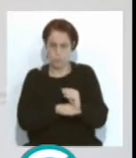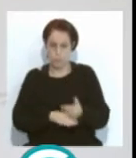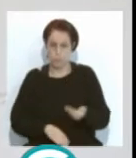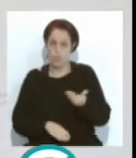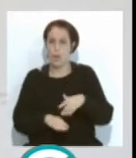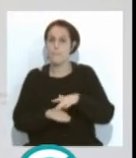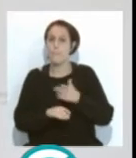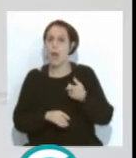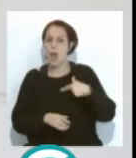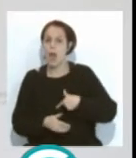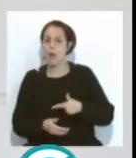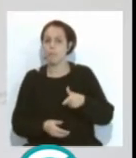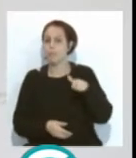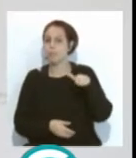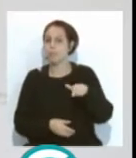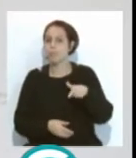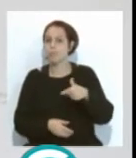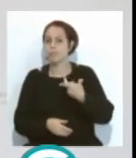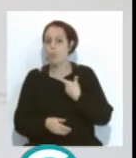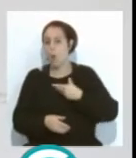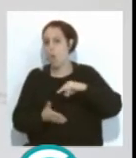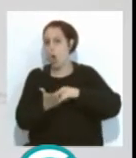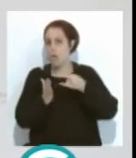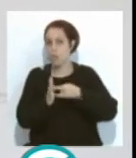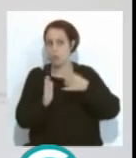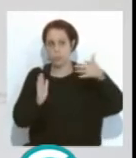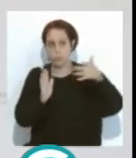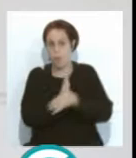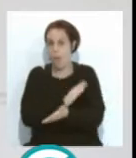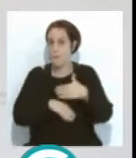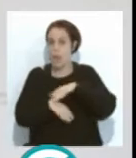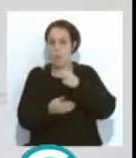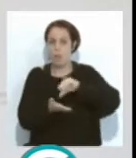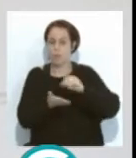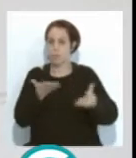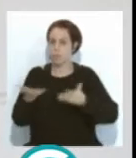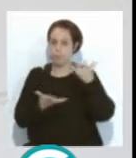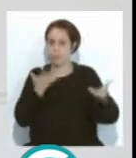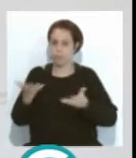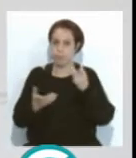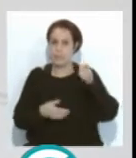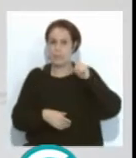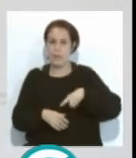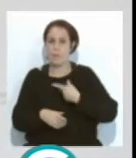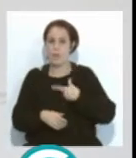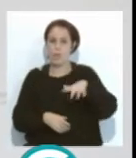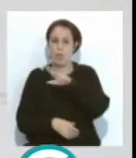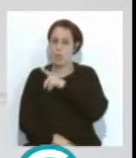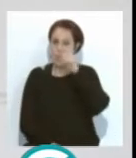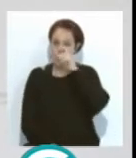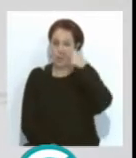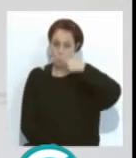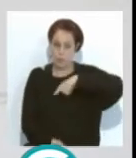iniciativa clave que va a ser definitoria de la dinamización de la ciudad y como no en este caso del caso histórico de nuestra ciudad,